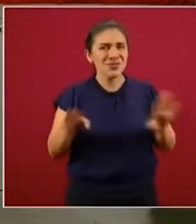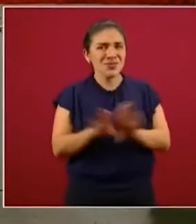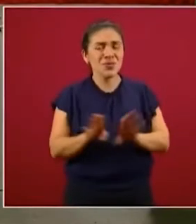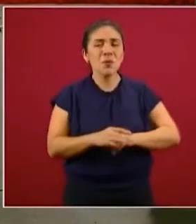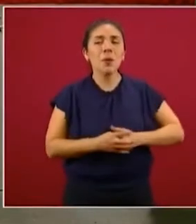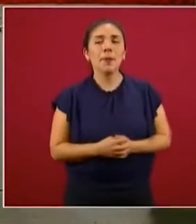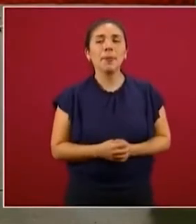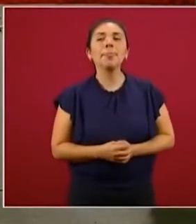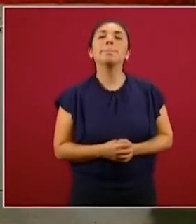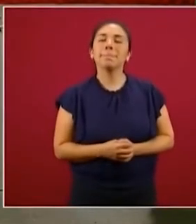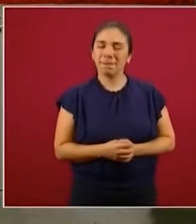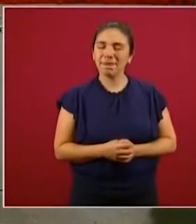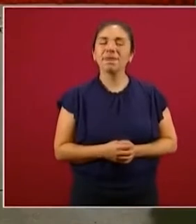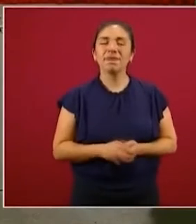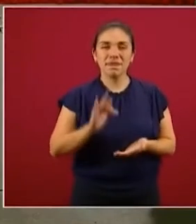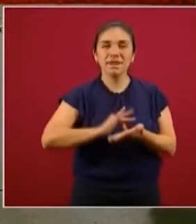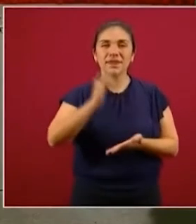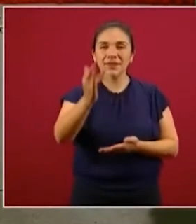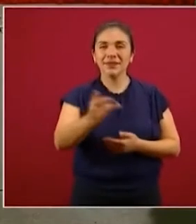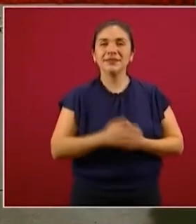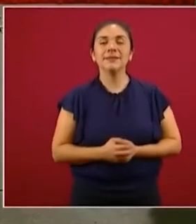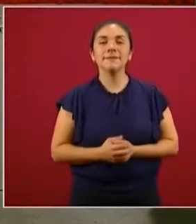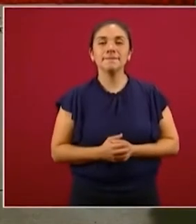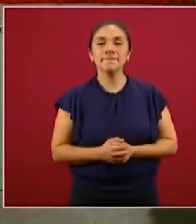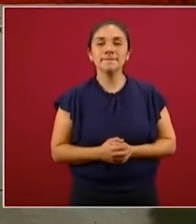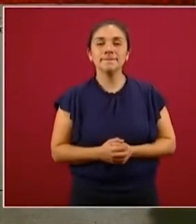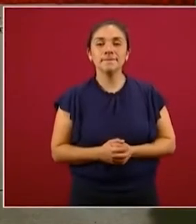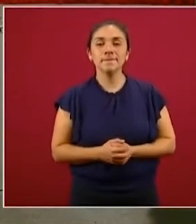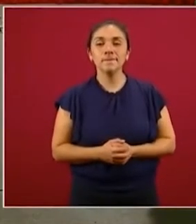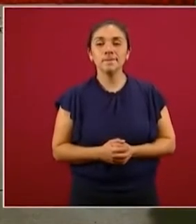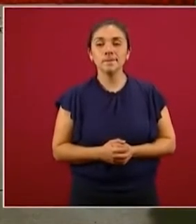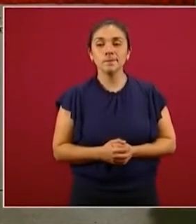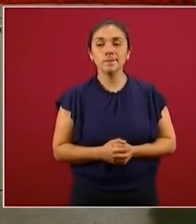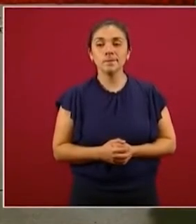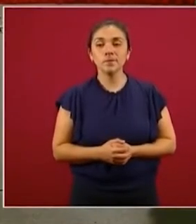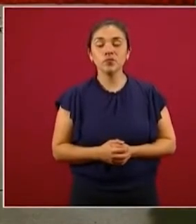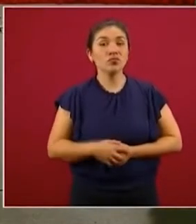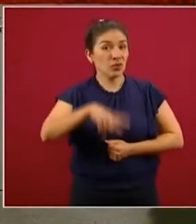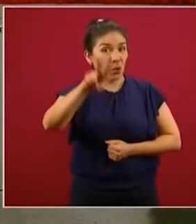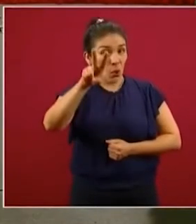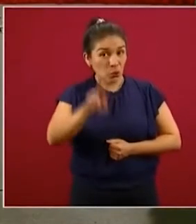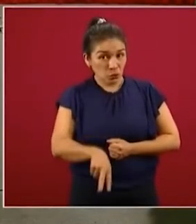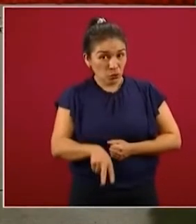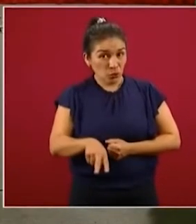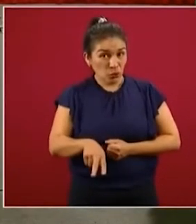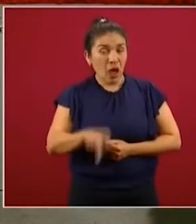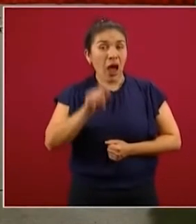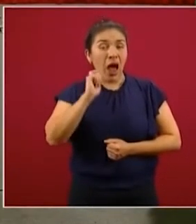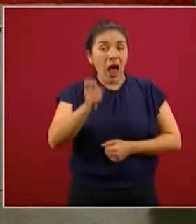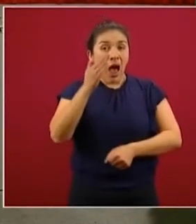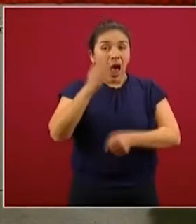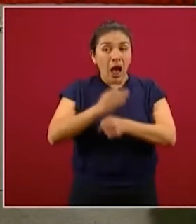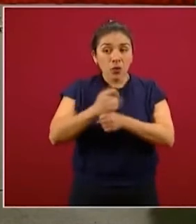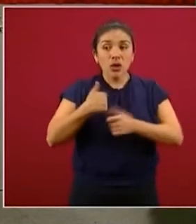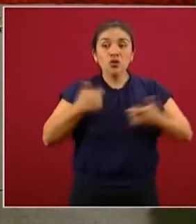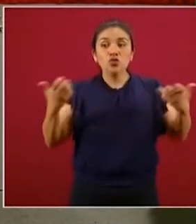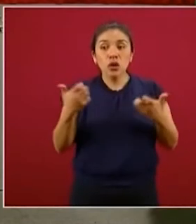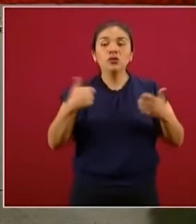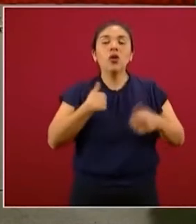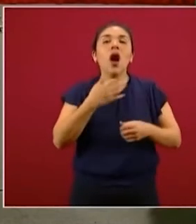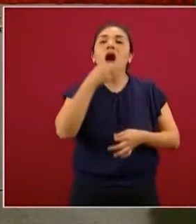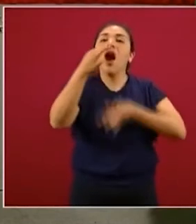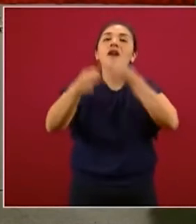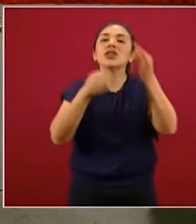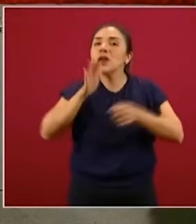Gracias. Muchas gracias. Liliana, en realidad lo que ahorita hacemos es un llamado